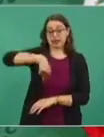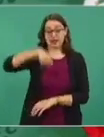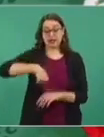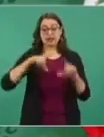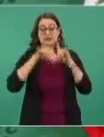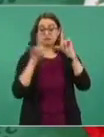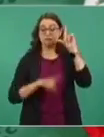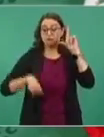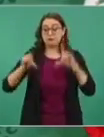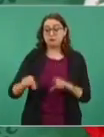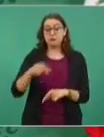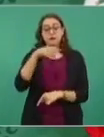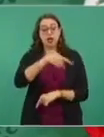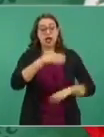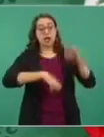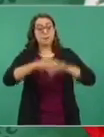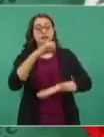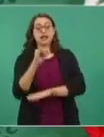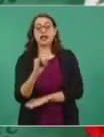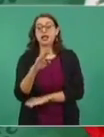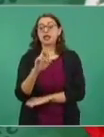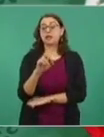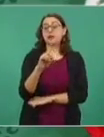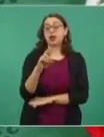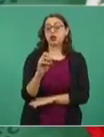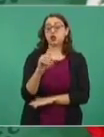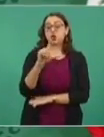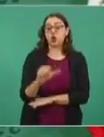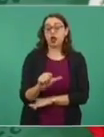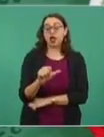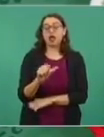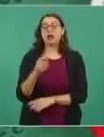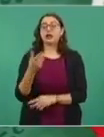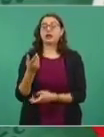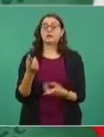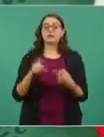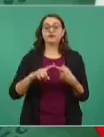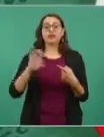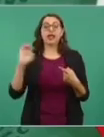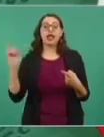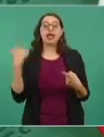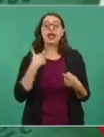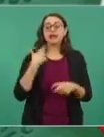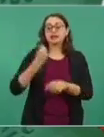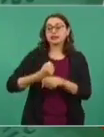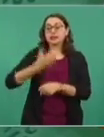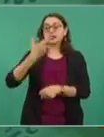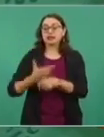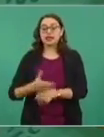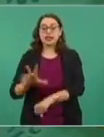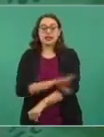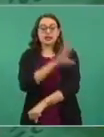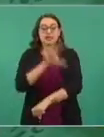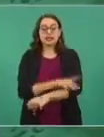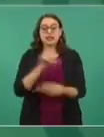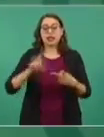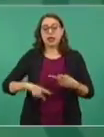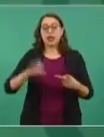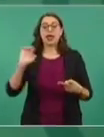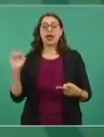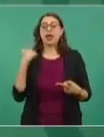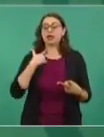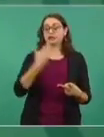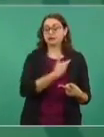Calderón? Bueno, pues allá, en España, ayer, antier, acaban de